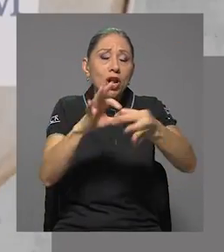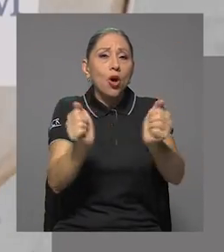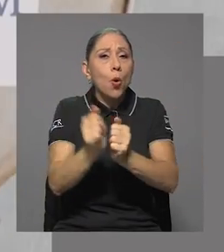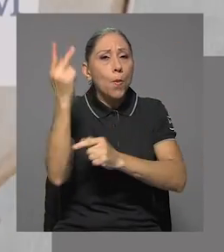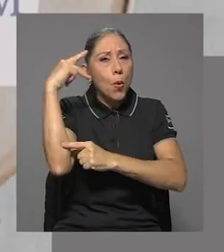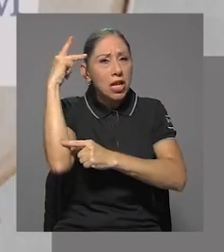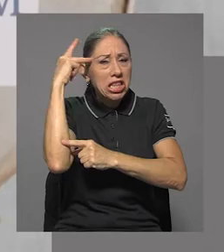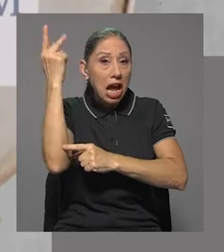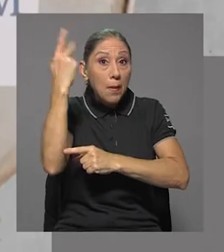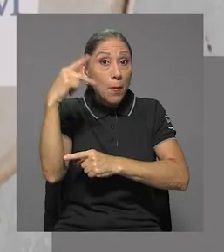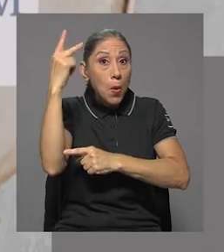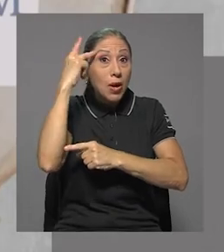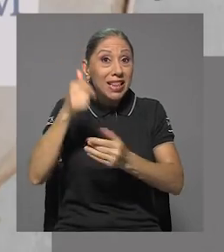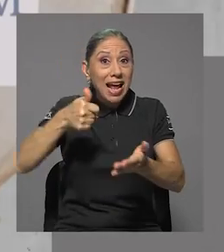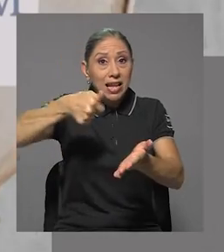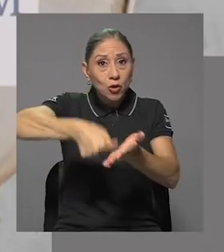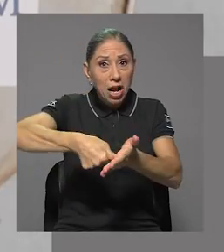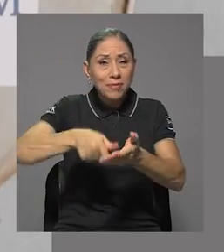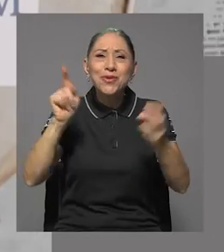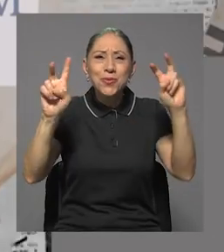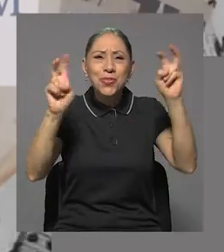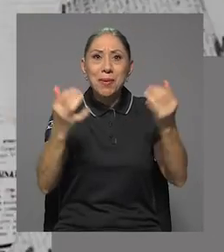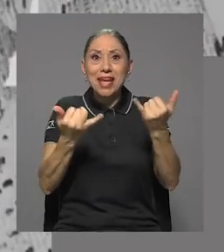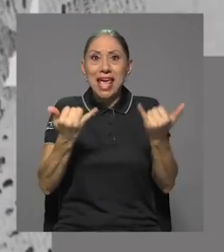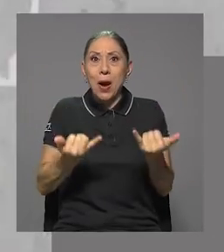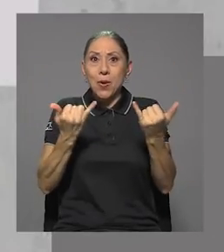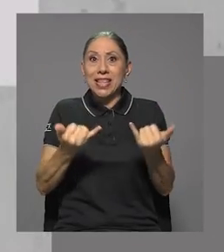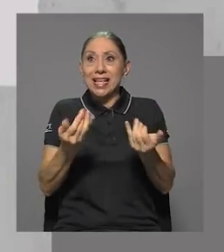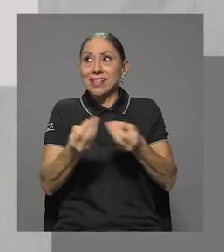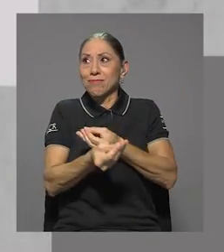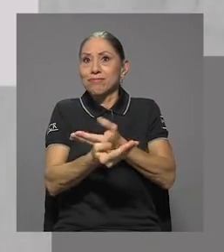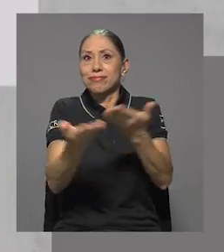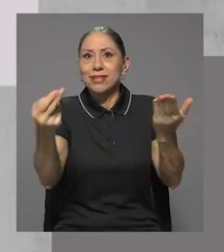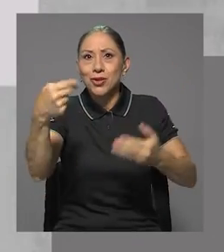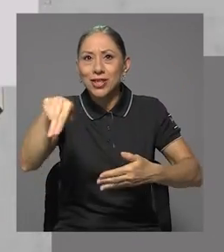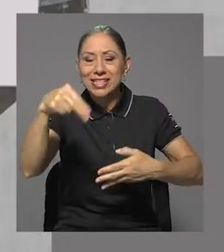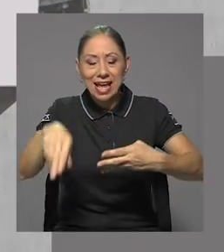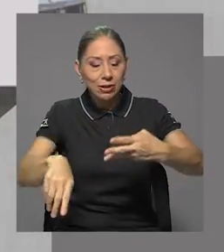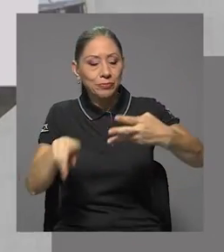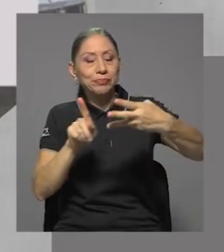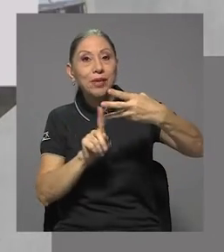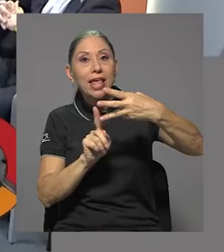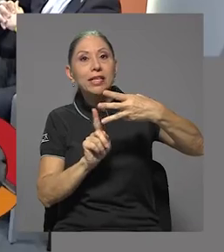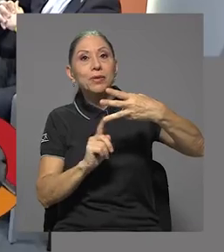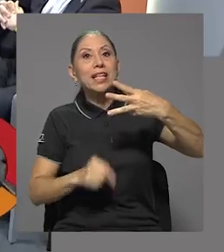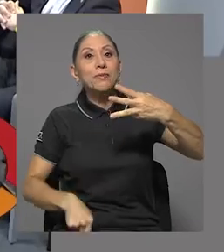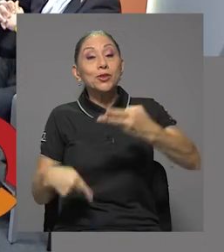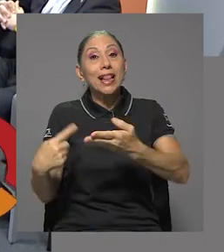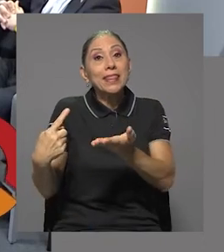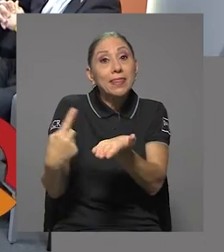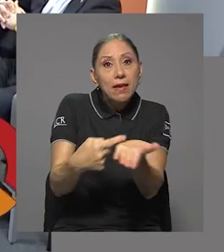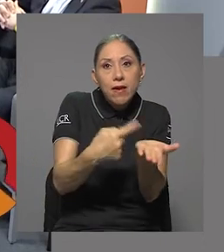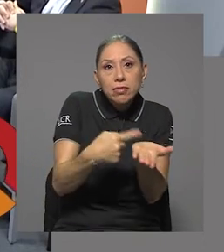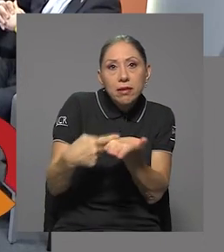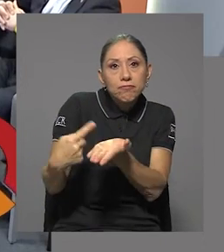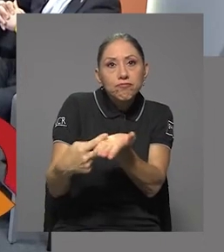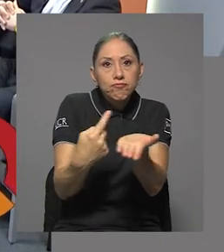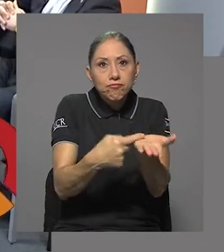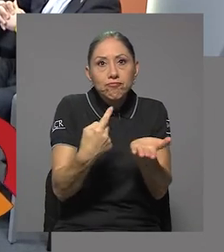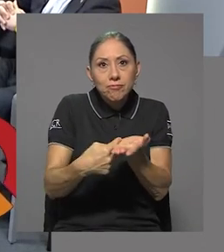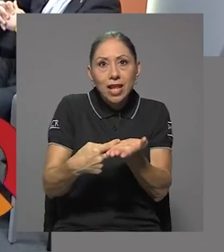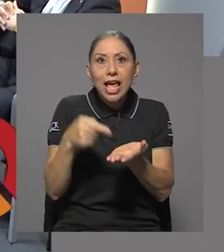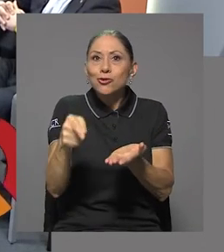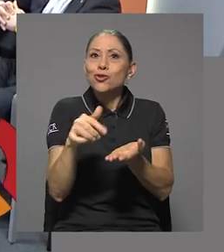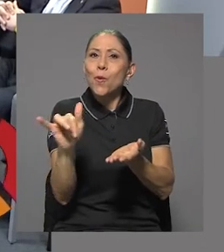con la política, con la política electoral, algún tema de los que está ahorita en la agenda noticiosa. Después tenemos el debate,